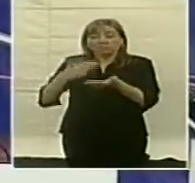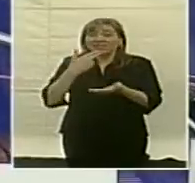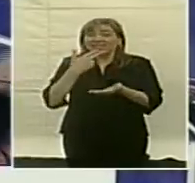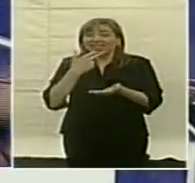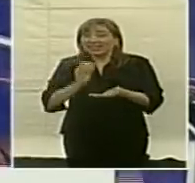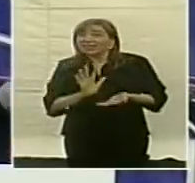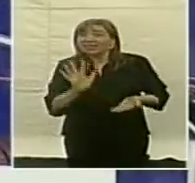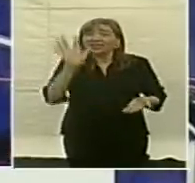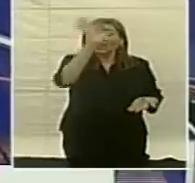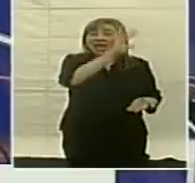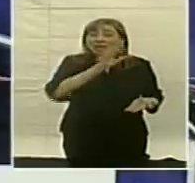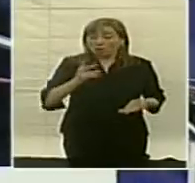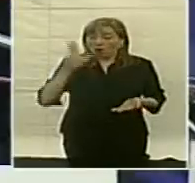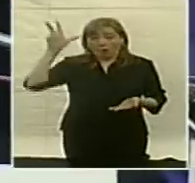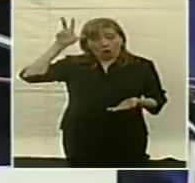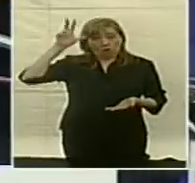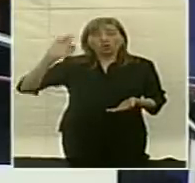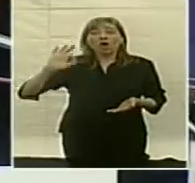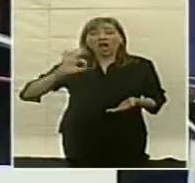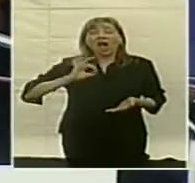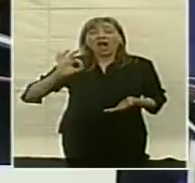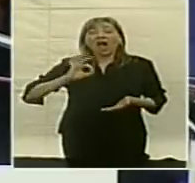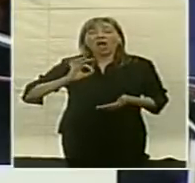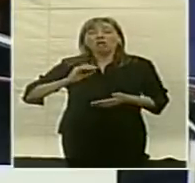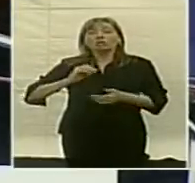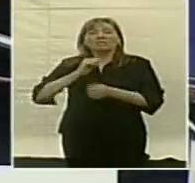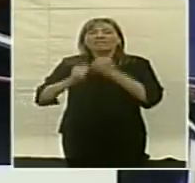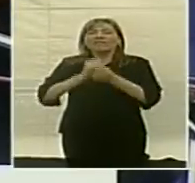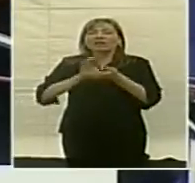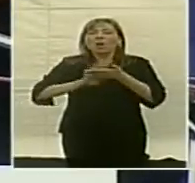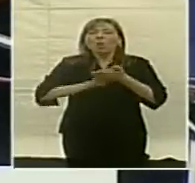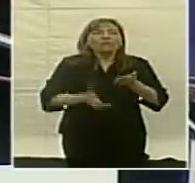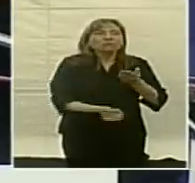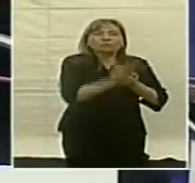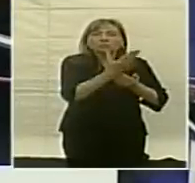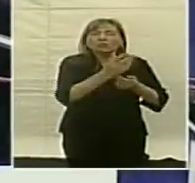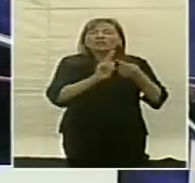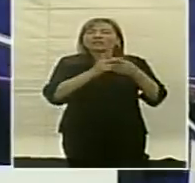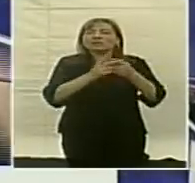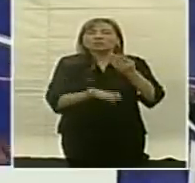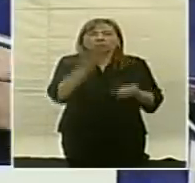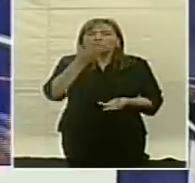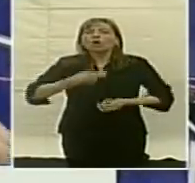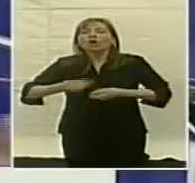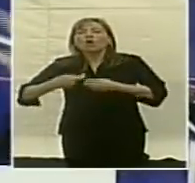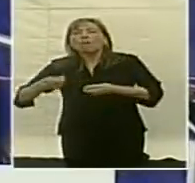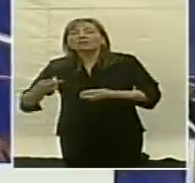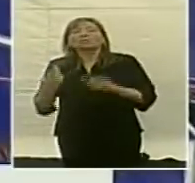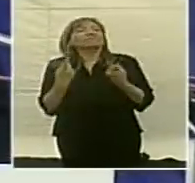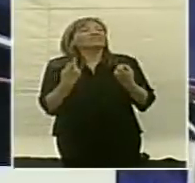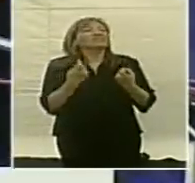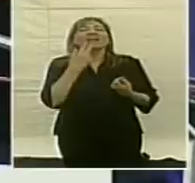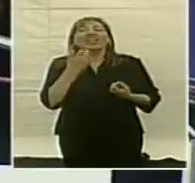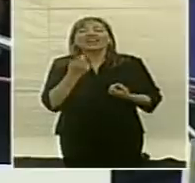porque en estos 8 años se abrieron fábricas, talleres, comercios que demandaron esa energía,